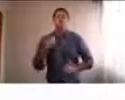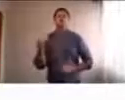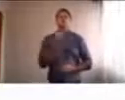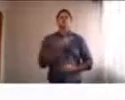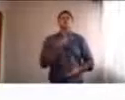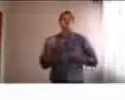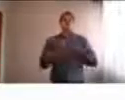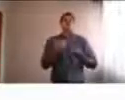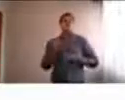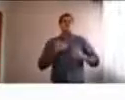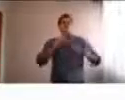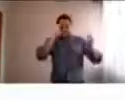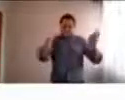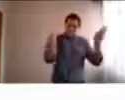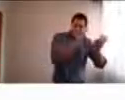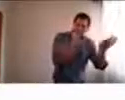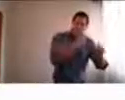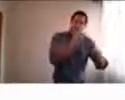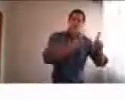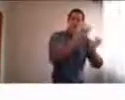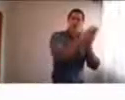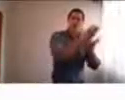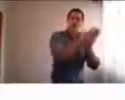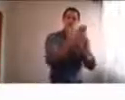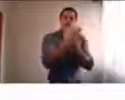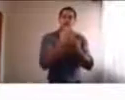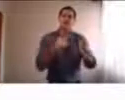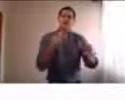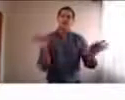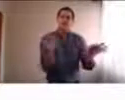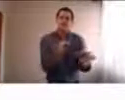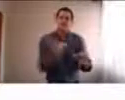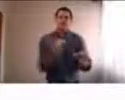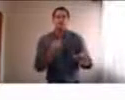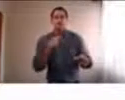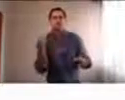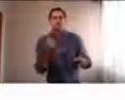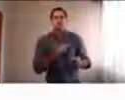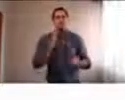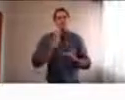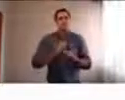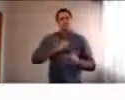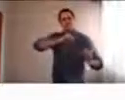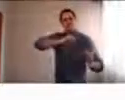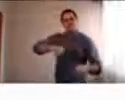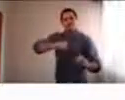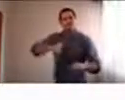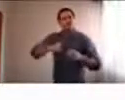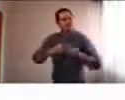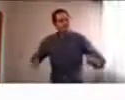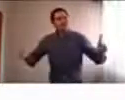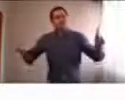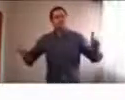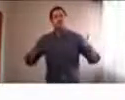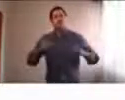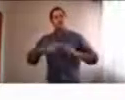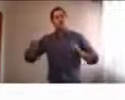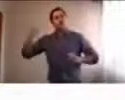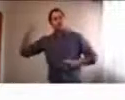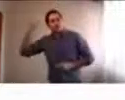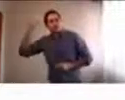escuelas, es que tenemos que empezar a jerarquizar otras enseñanzas y otros aprendizajes, que es lo que nosotros llamamos como